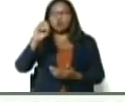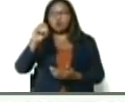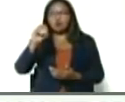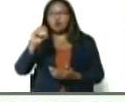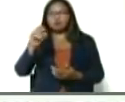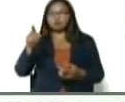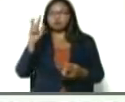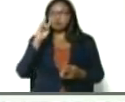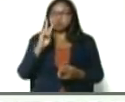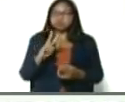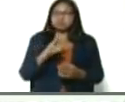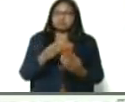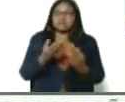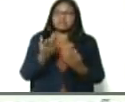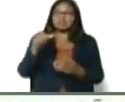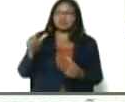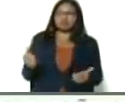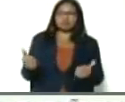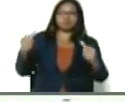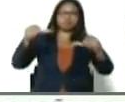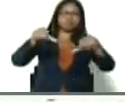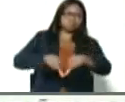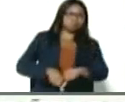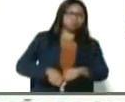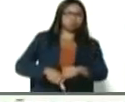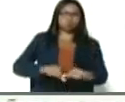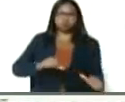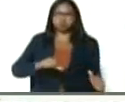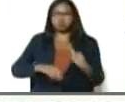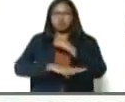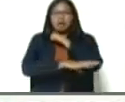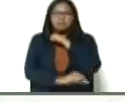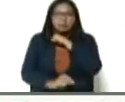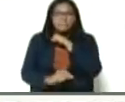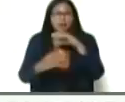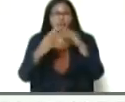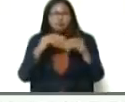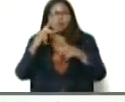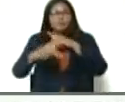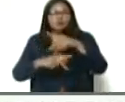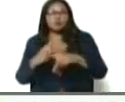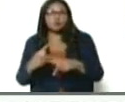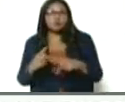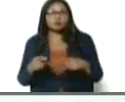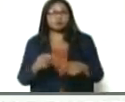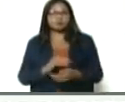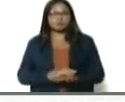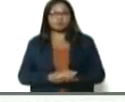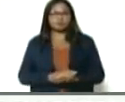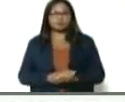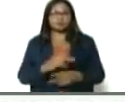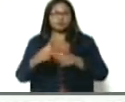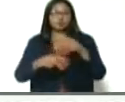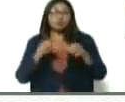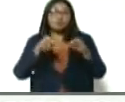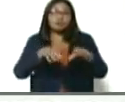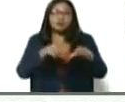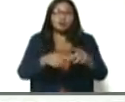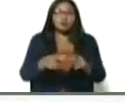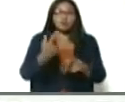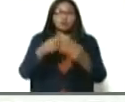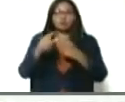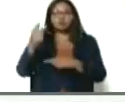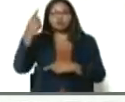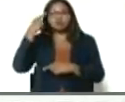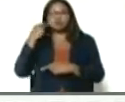fue, una estafa, a los productores del campo, el otro día, escuché